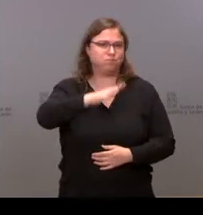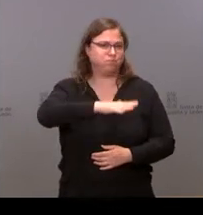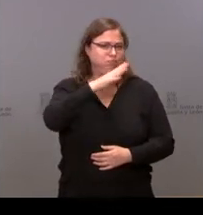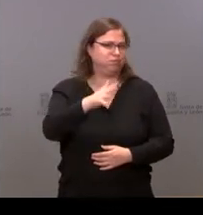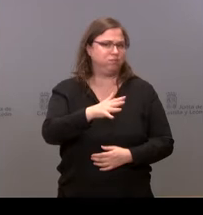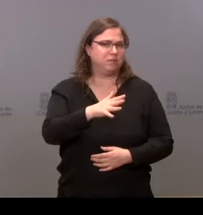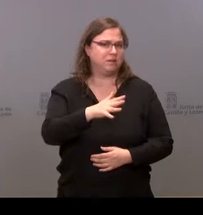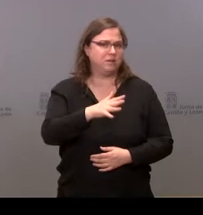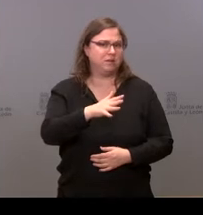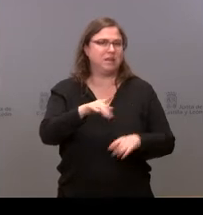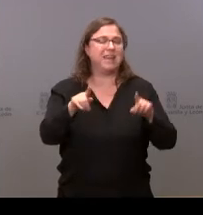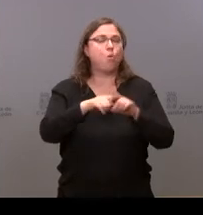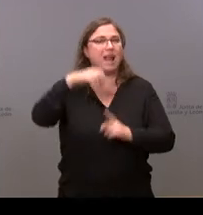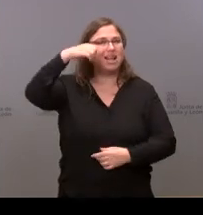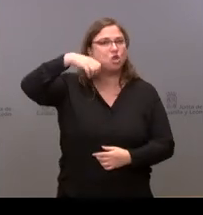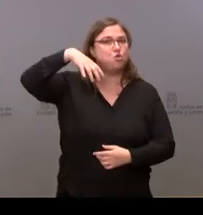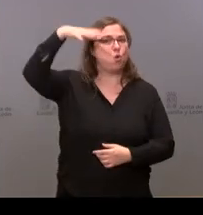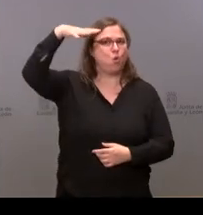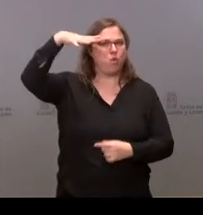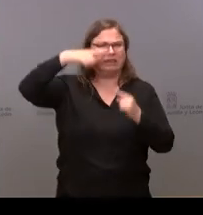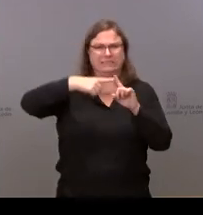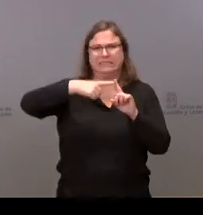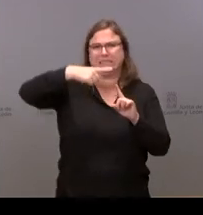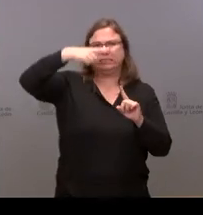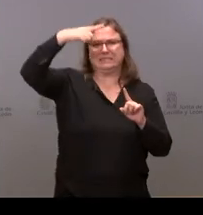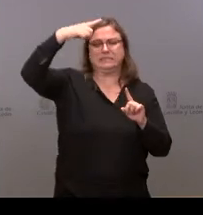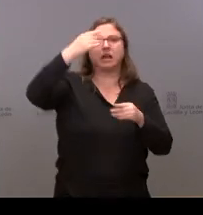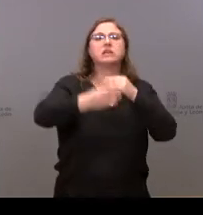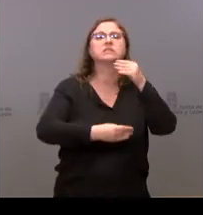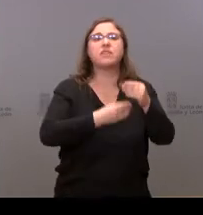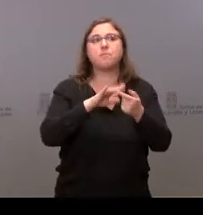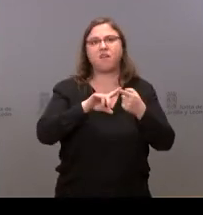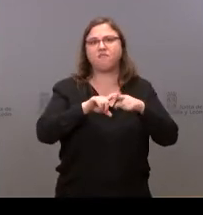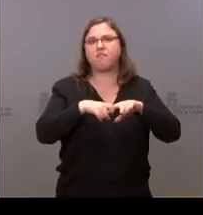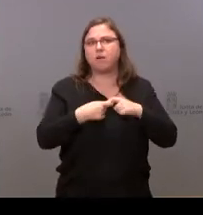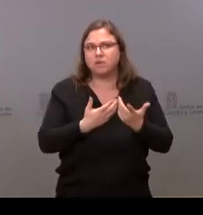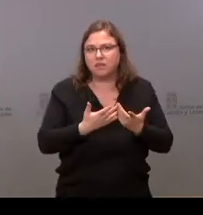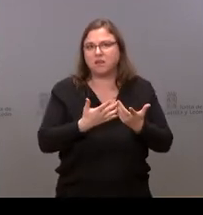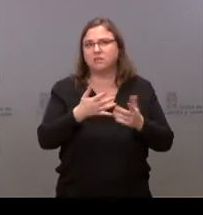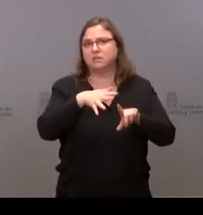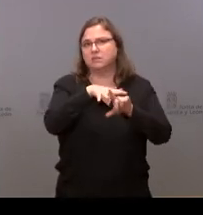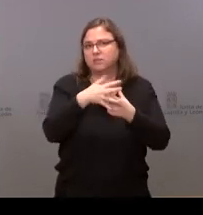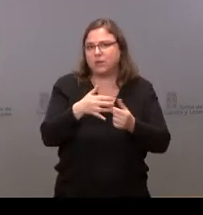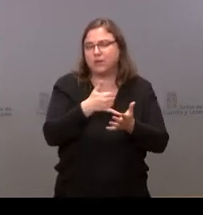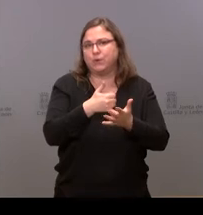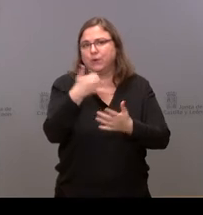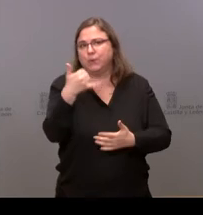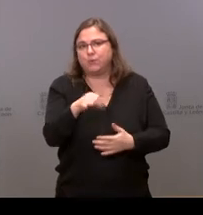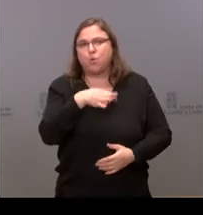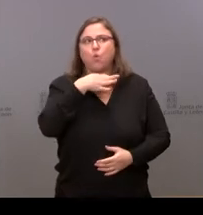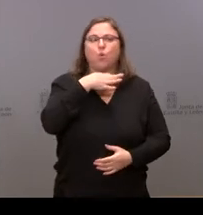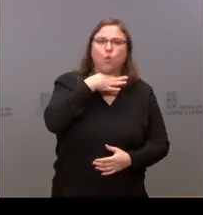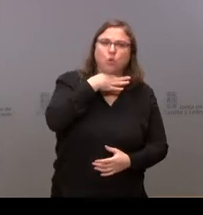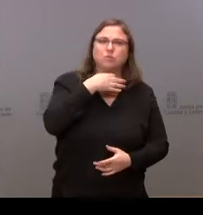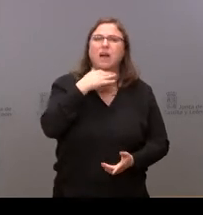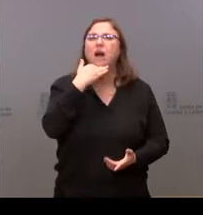del recibo de la luz qué medida está tomando su departamento para las familias que a lo mejor puedan andar más justas para